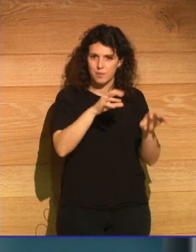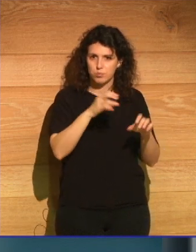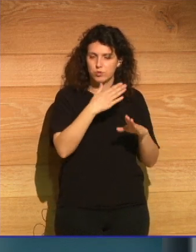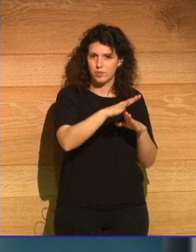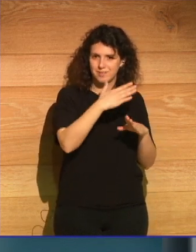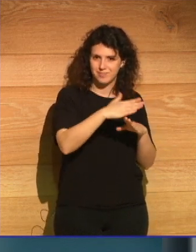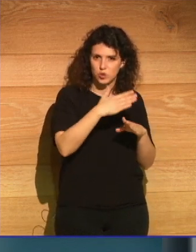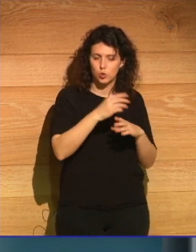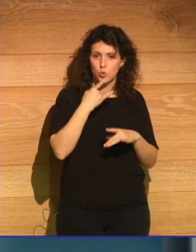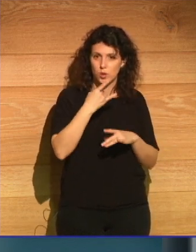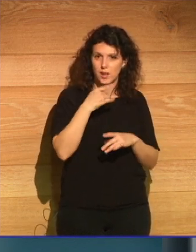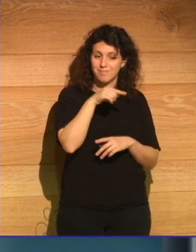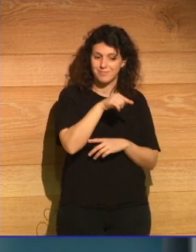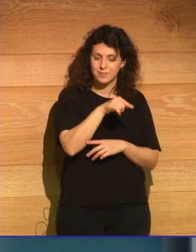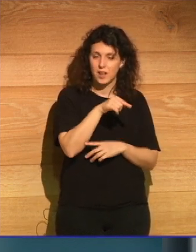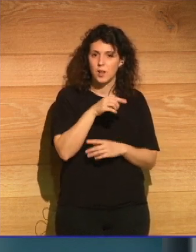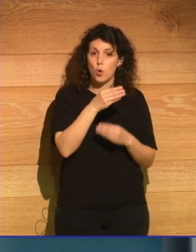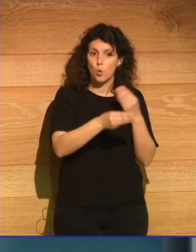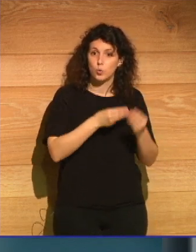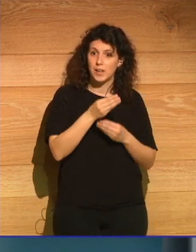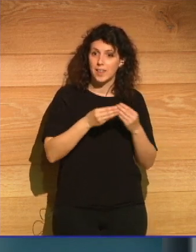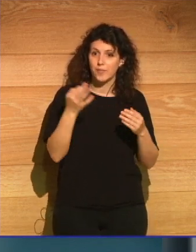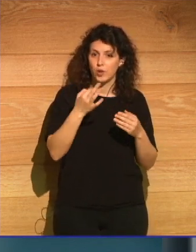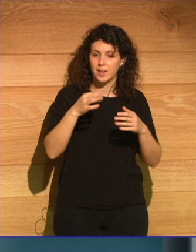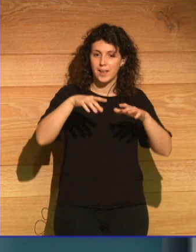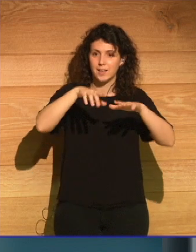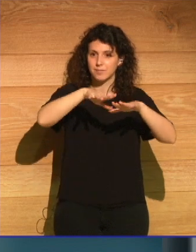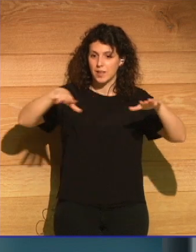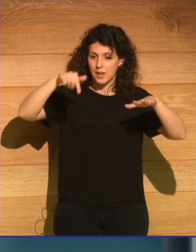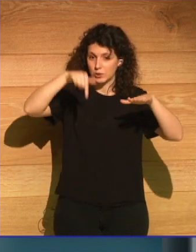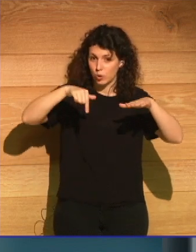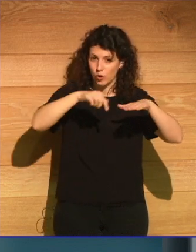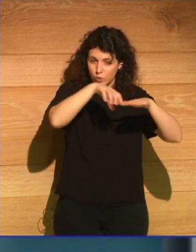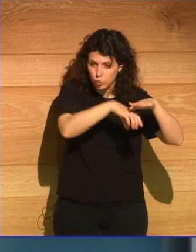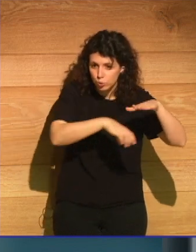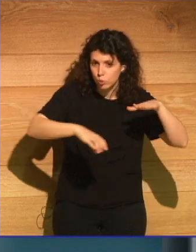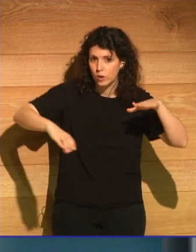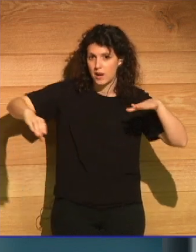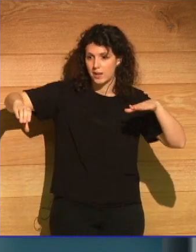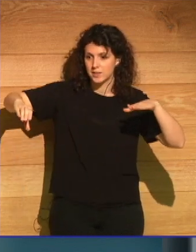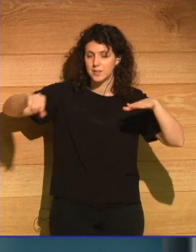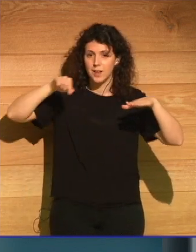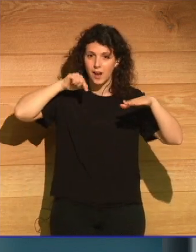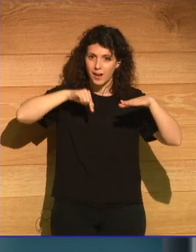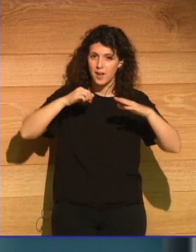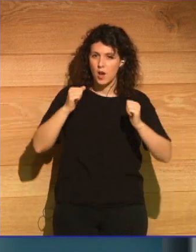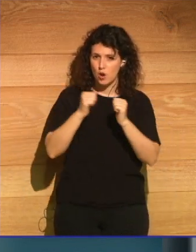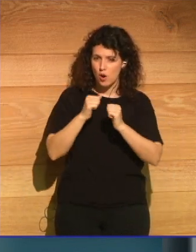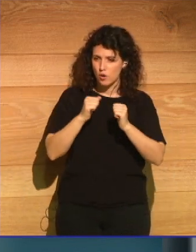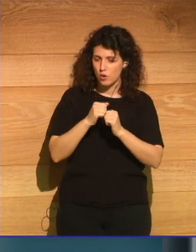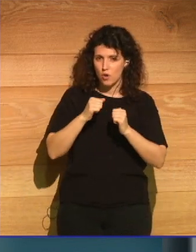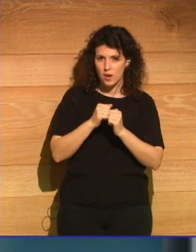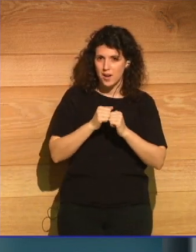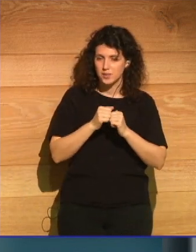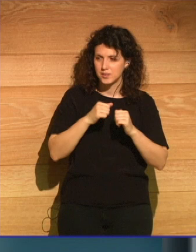llamado Oncalo están utilizando túneles que penetran el lecho rocoso 500